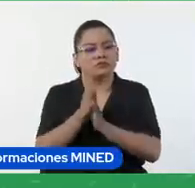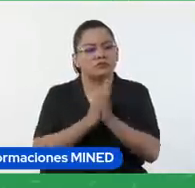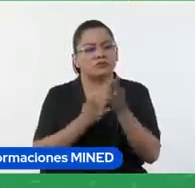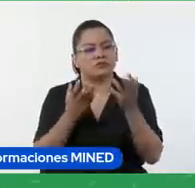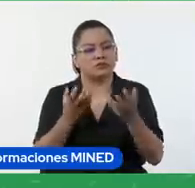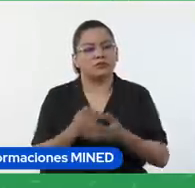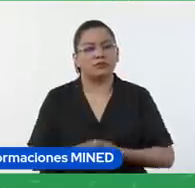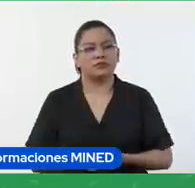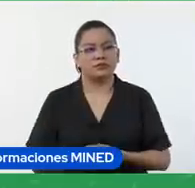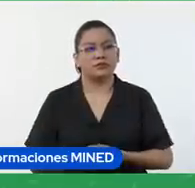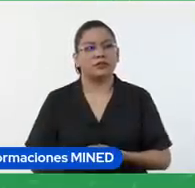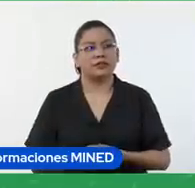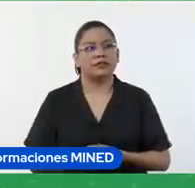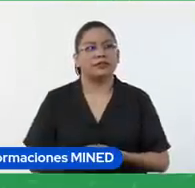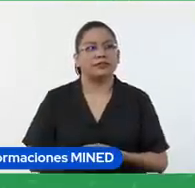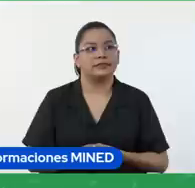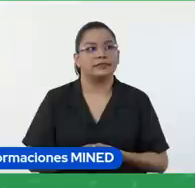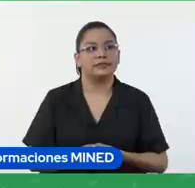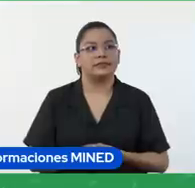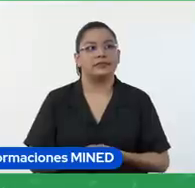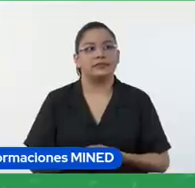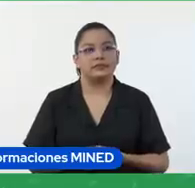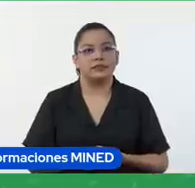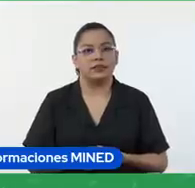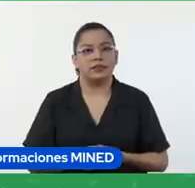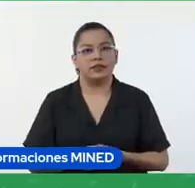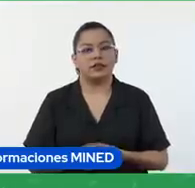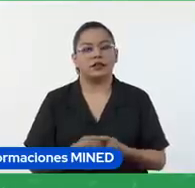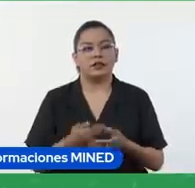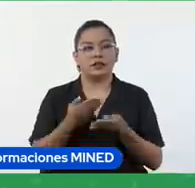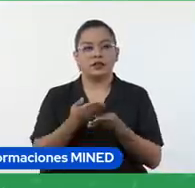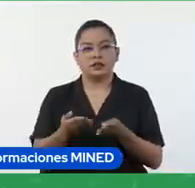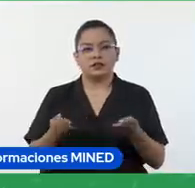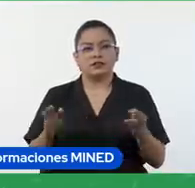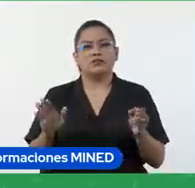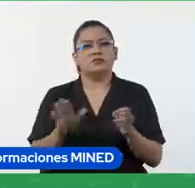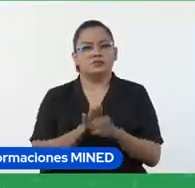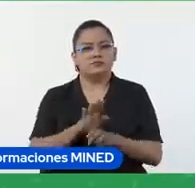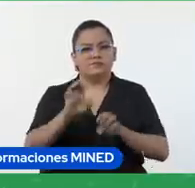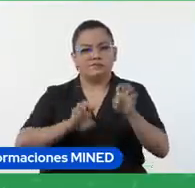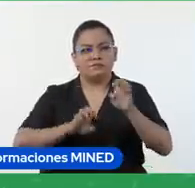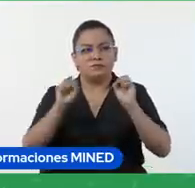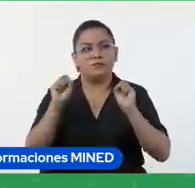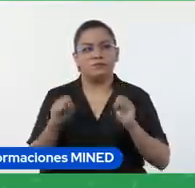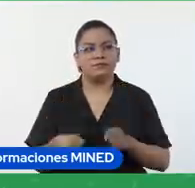es interesante es un instrumento muy completo de evaluación